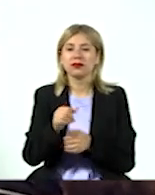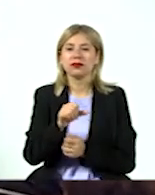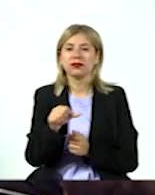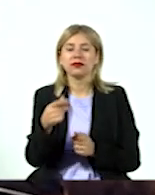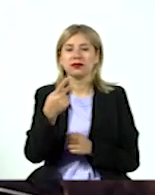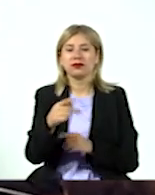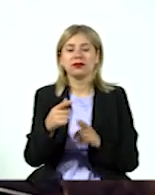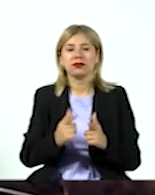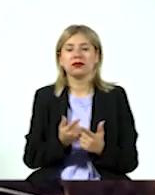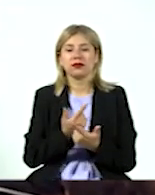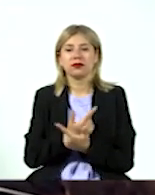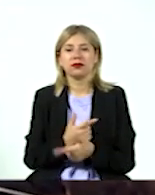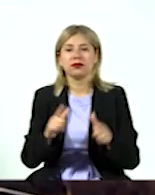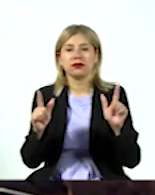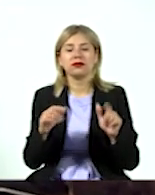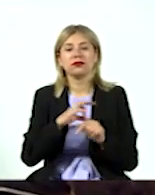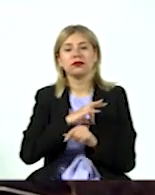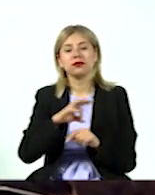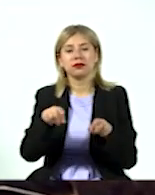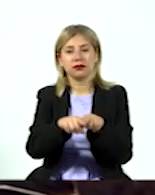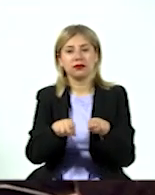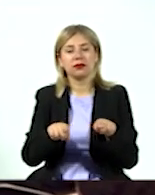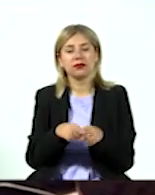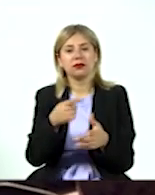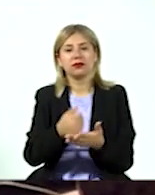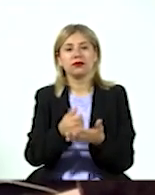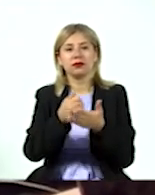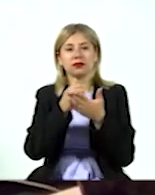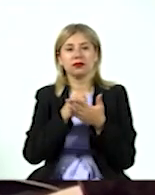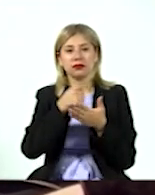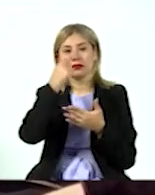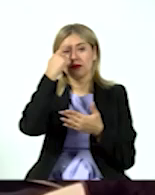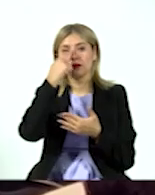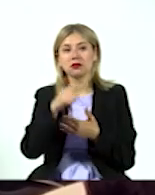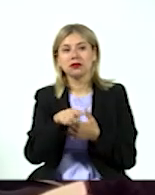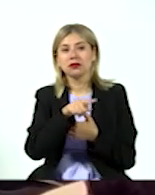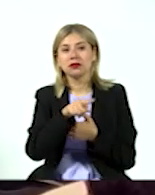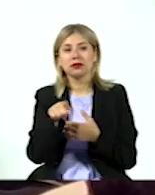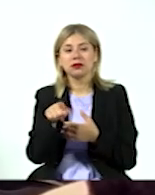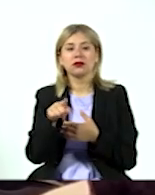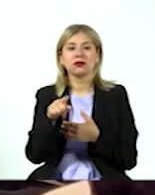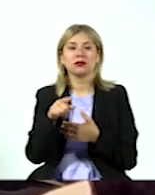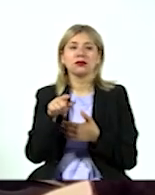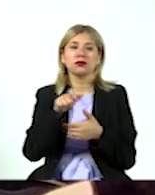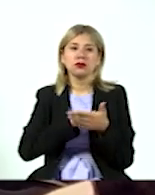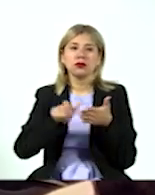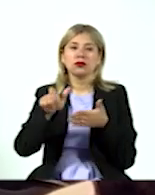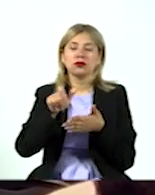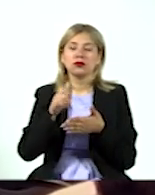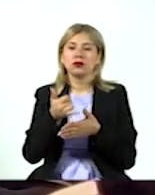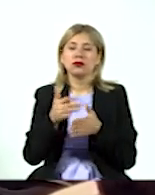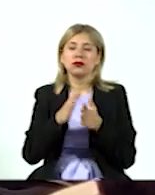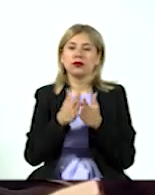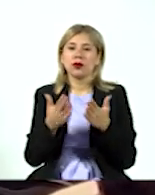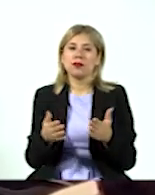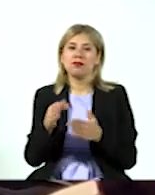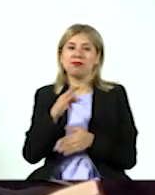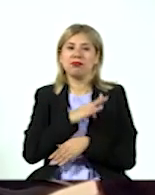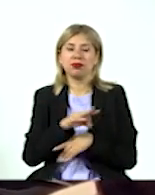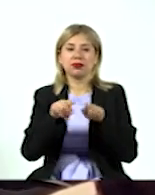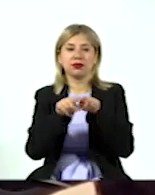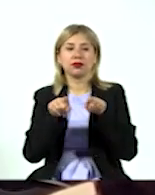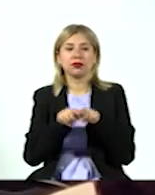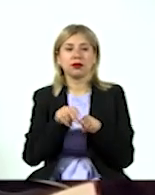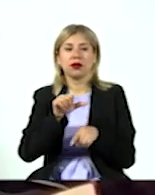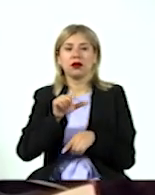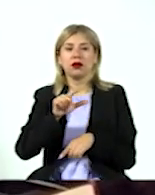tener tu libertad financiera, pues que pueda justamente, pues, adquirir la obra, también enrolarse en la Aldea